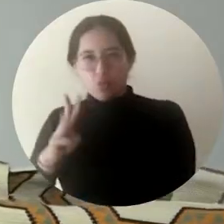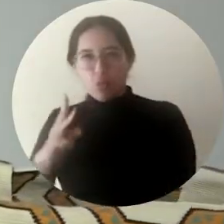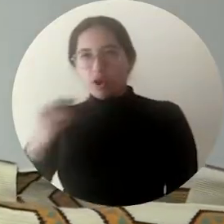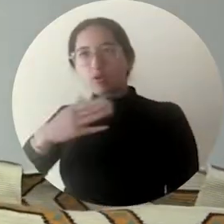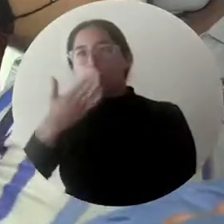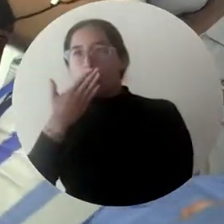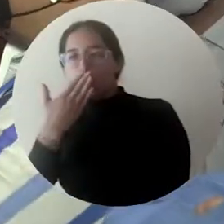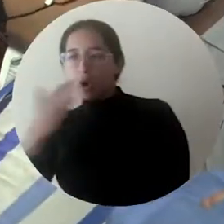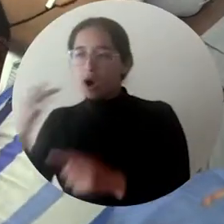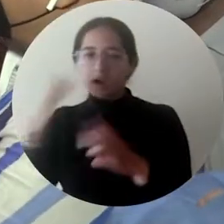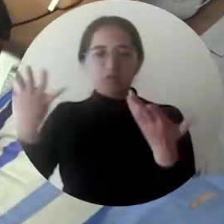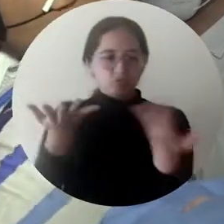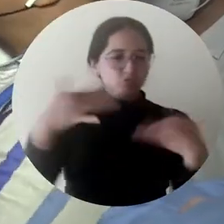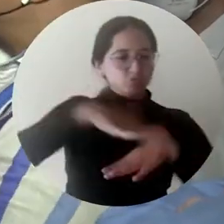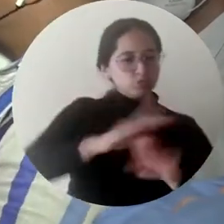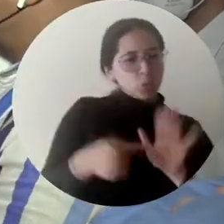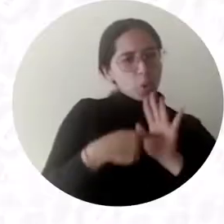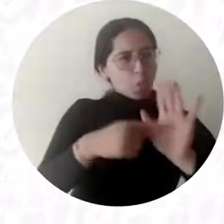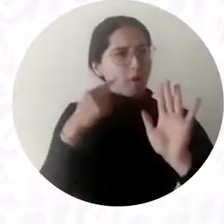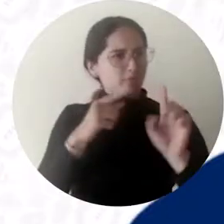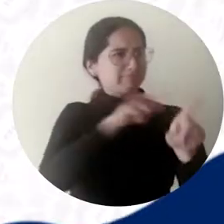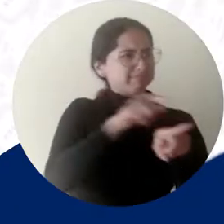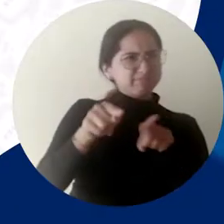que demuestra el encuentro de dos mundos.